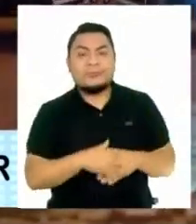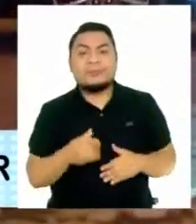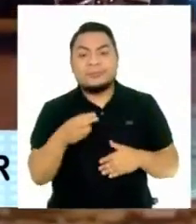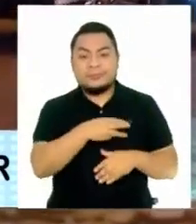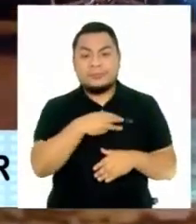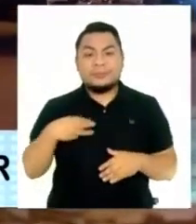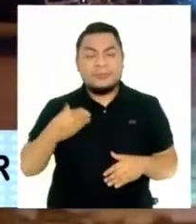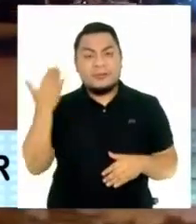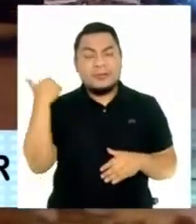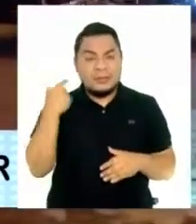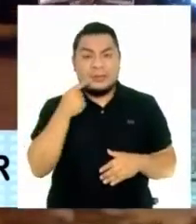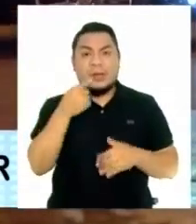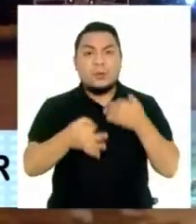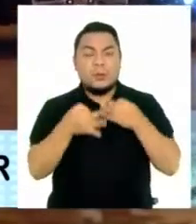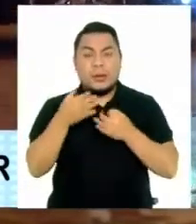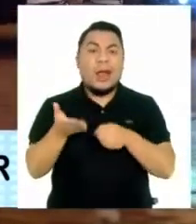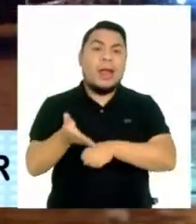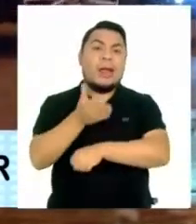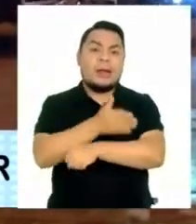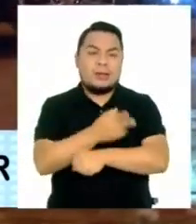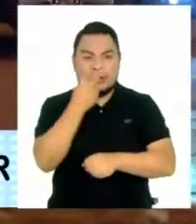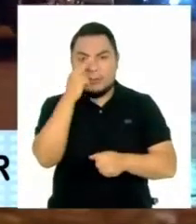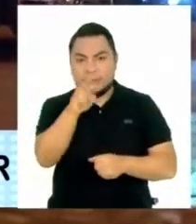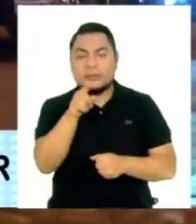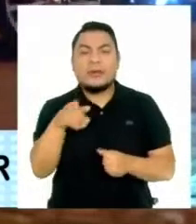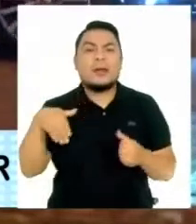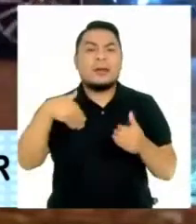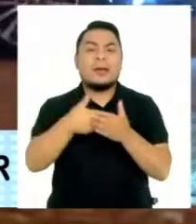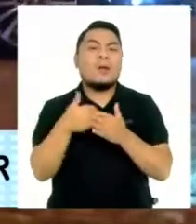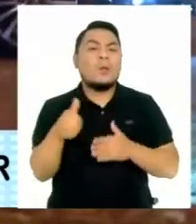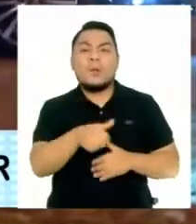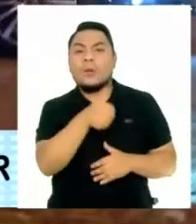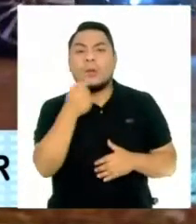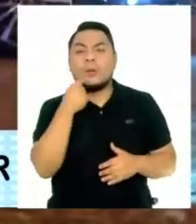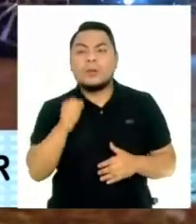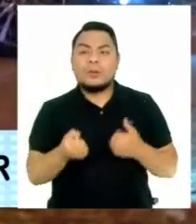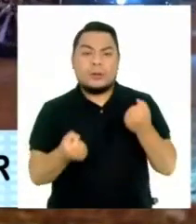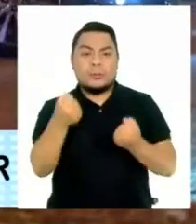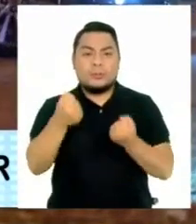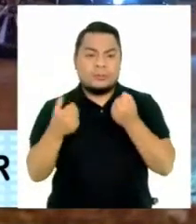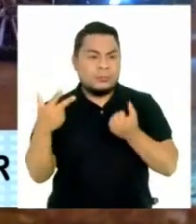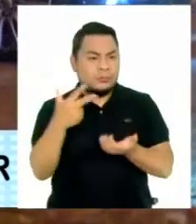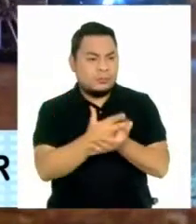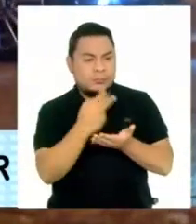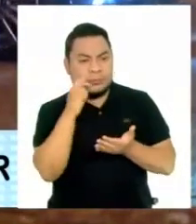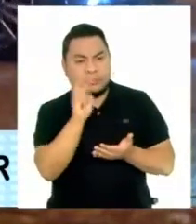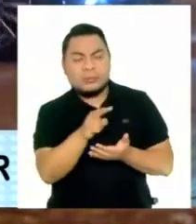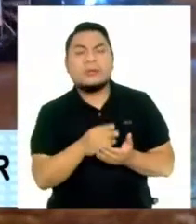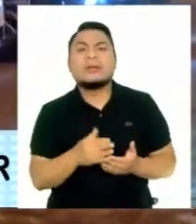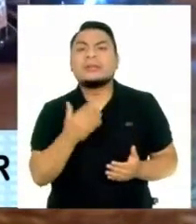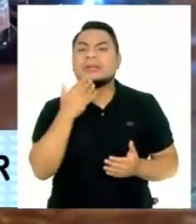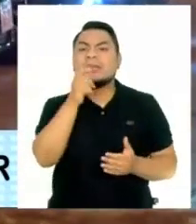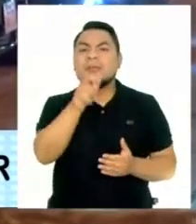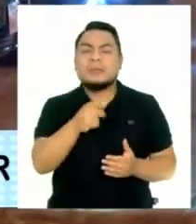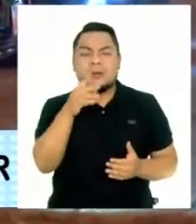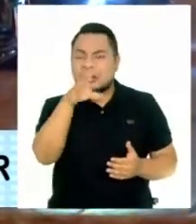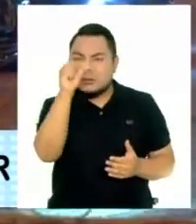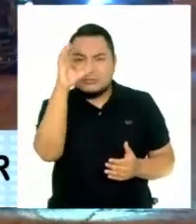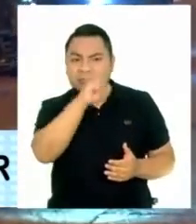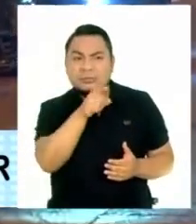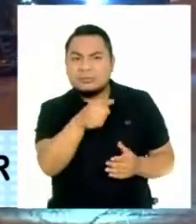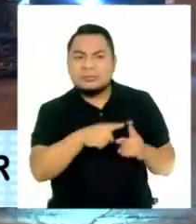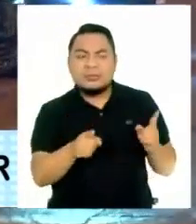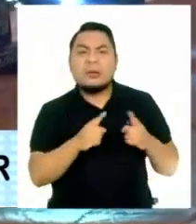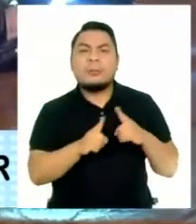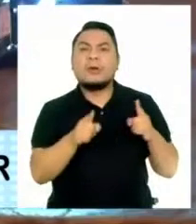ministro Aníbal Torres, vimos la llegada de otro vehículo también, pero no hemos identificado a esa persona y en este momento